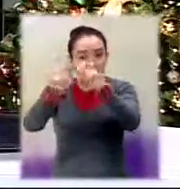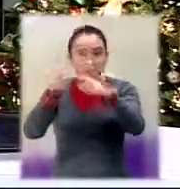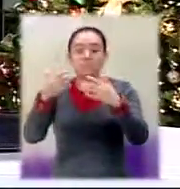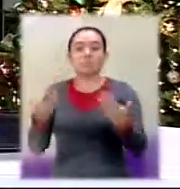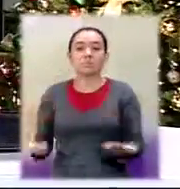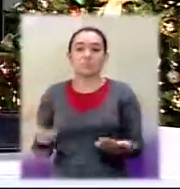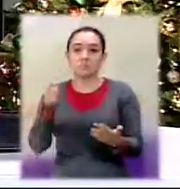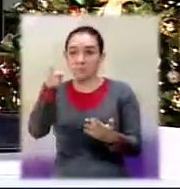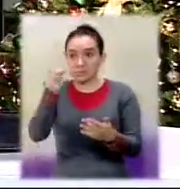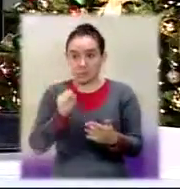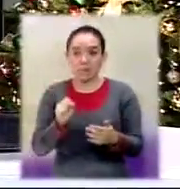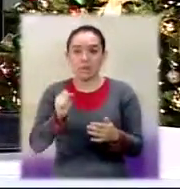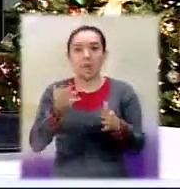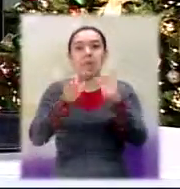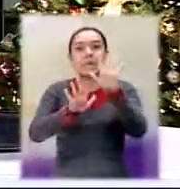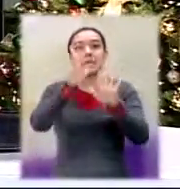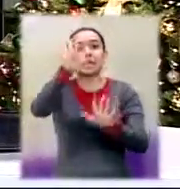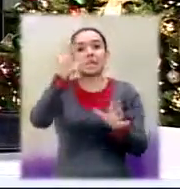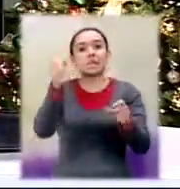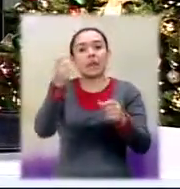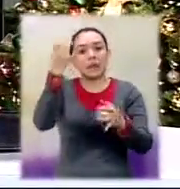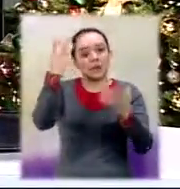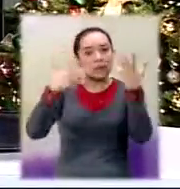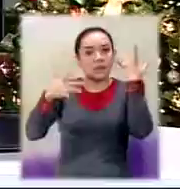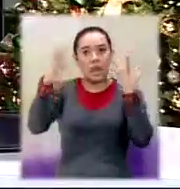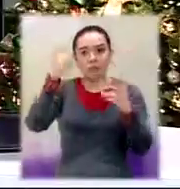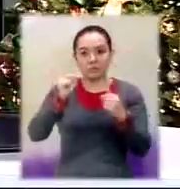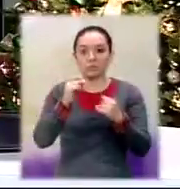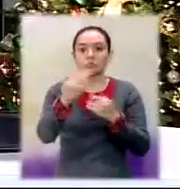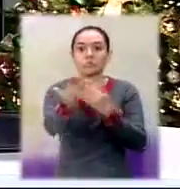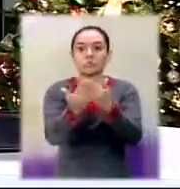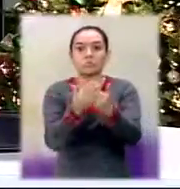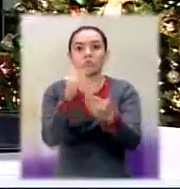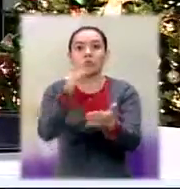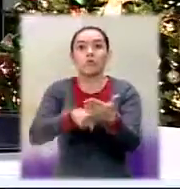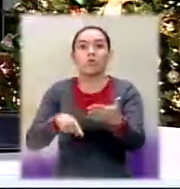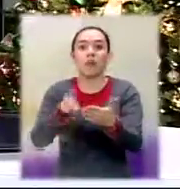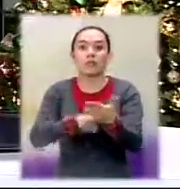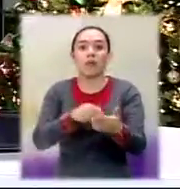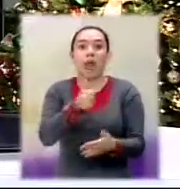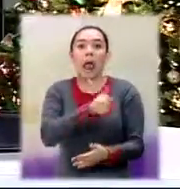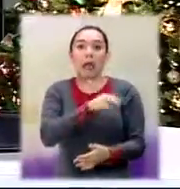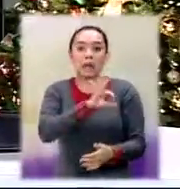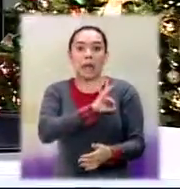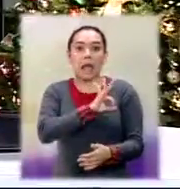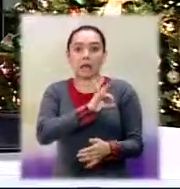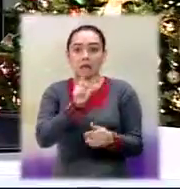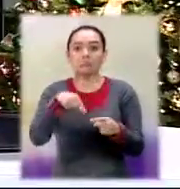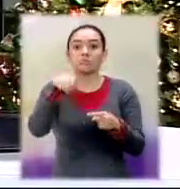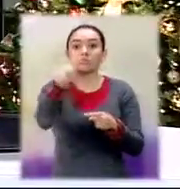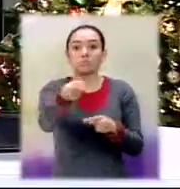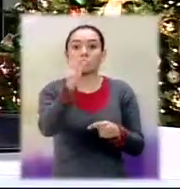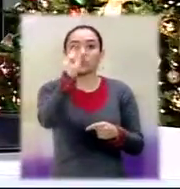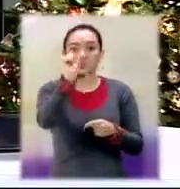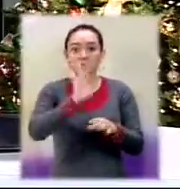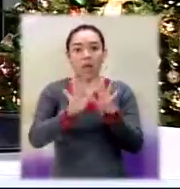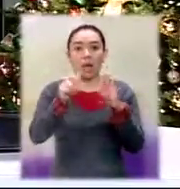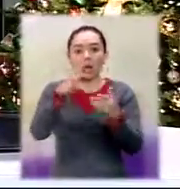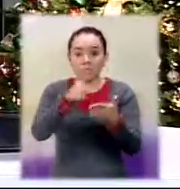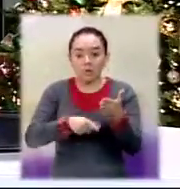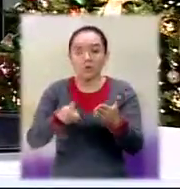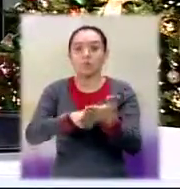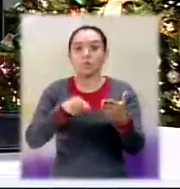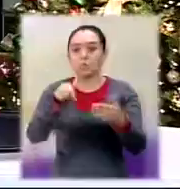se da a quince días de que se dé la elección de, del alcalde del, el municipio de